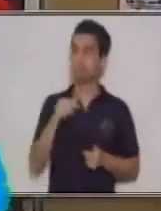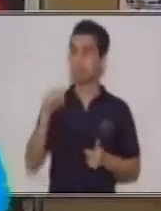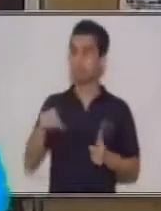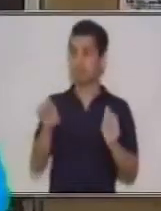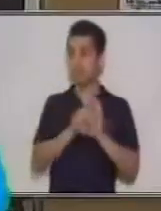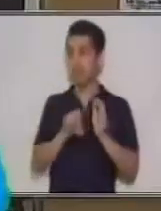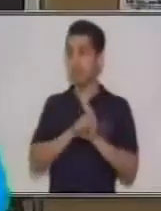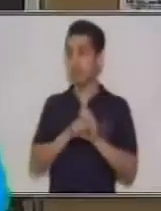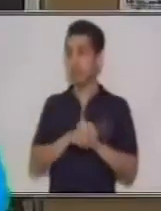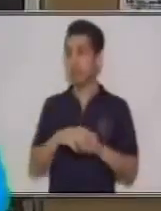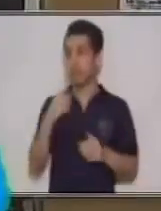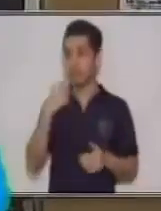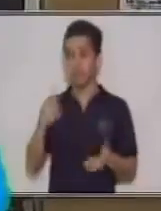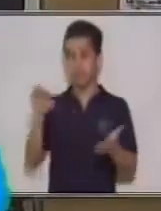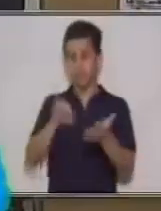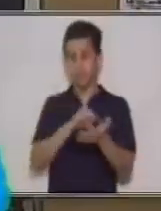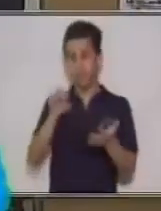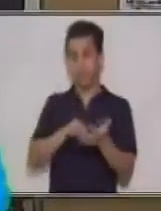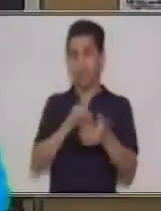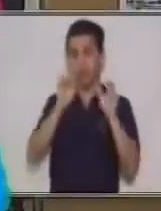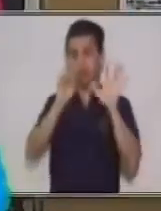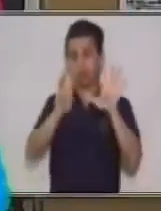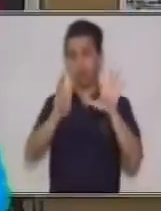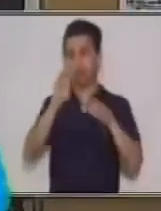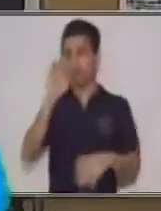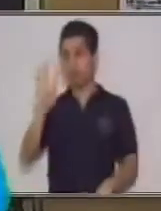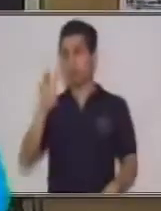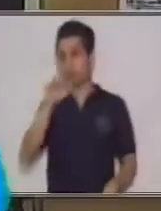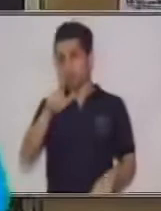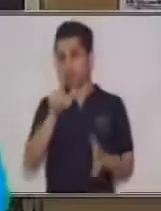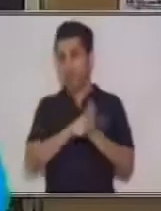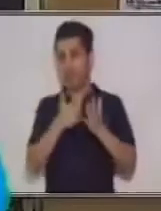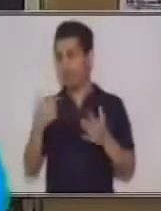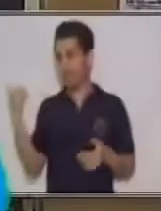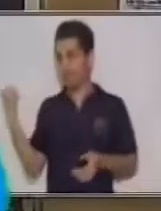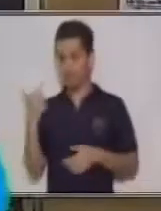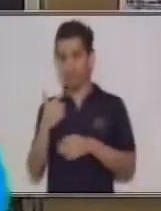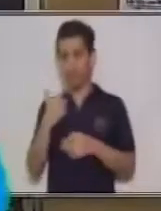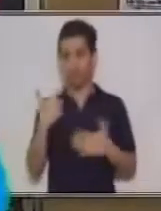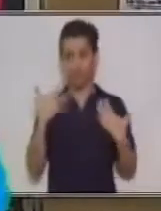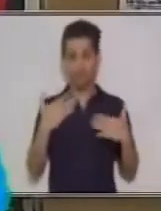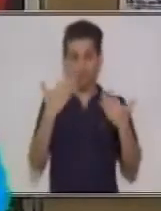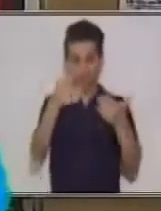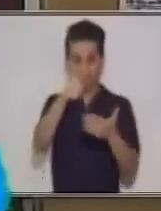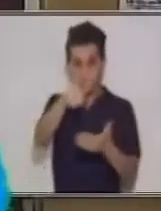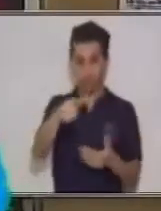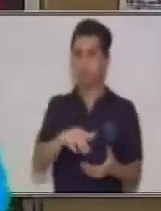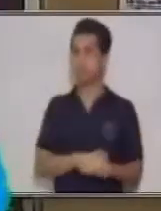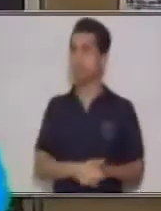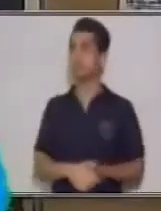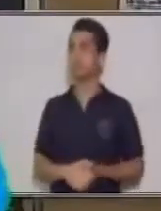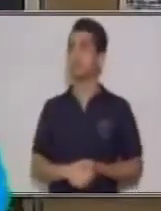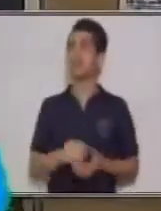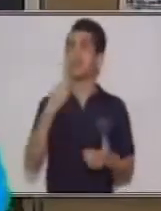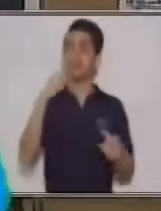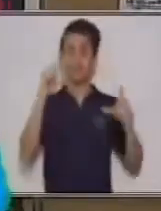ejemplo que tenemos en la página número 84 de su guía de autoaprendizaje. Queda prohibido